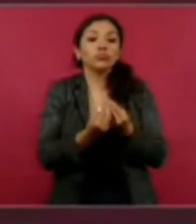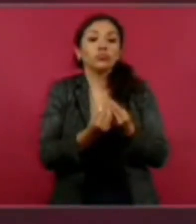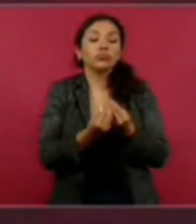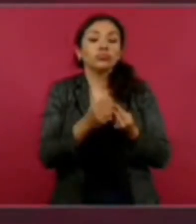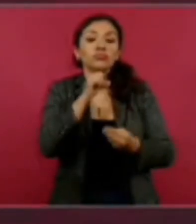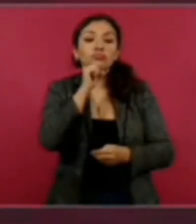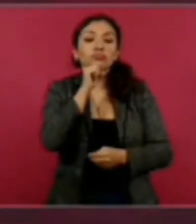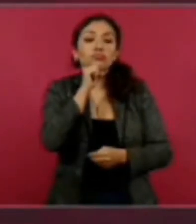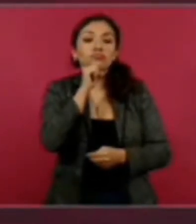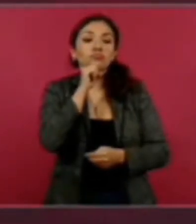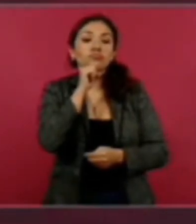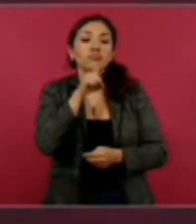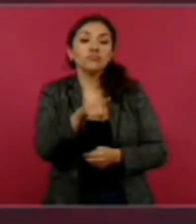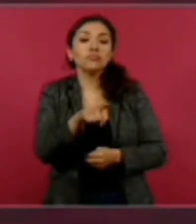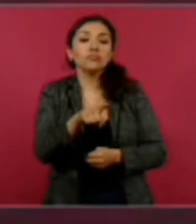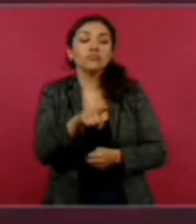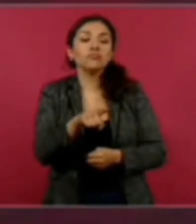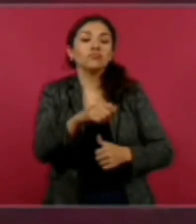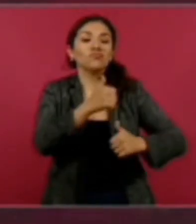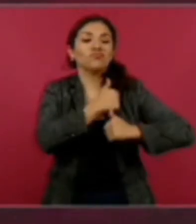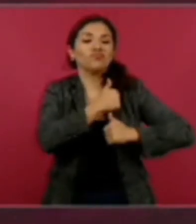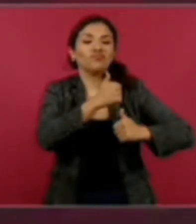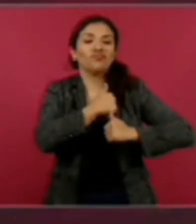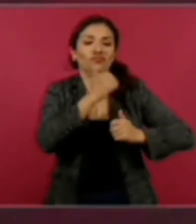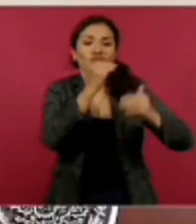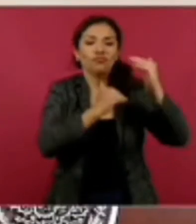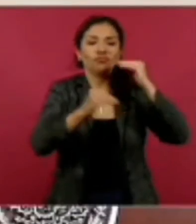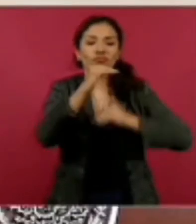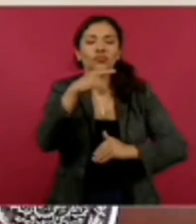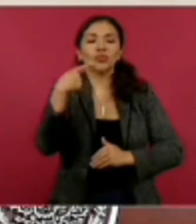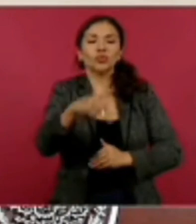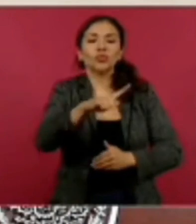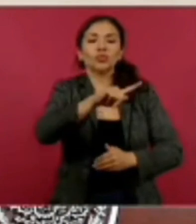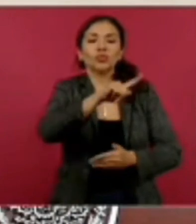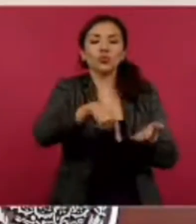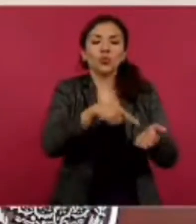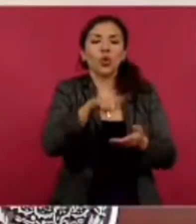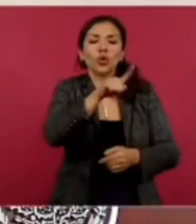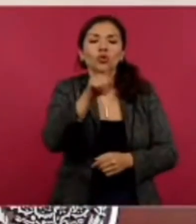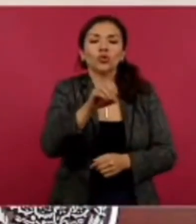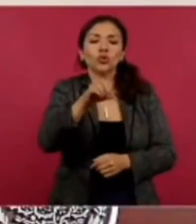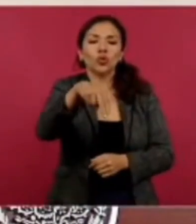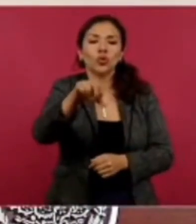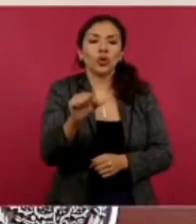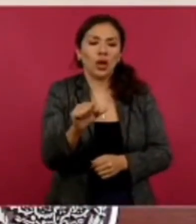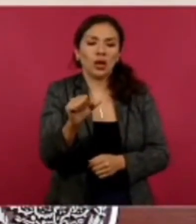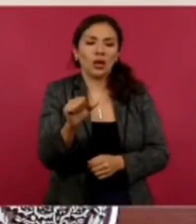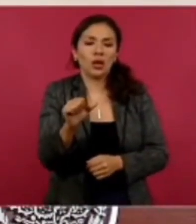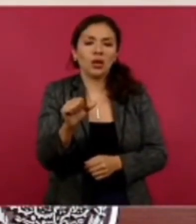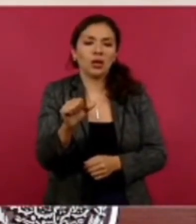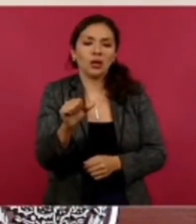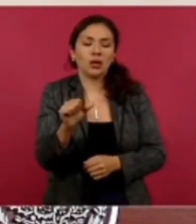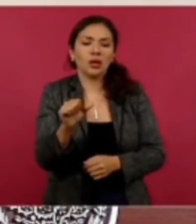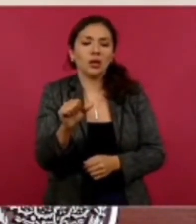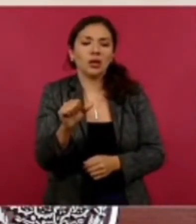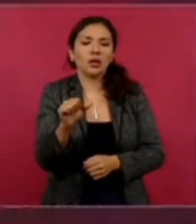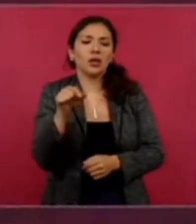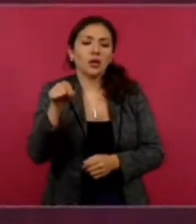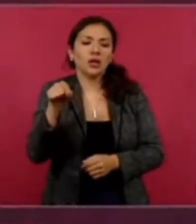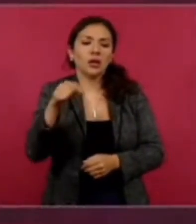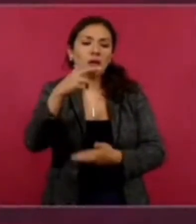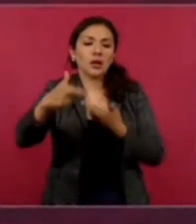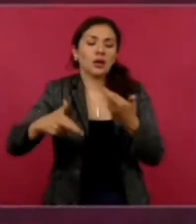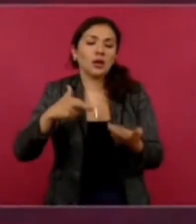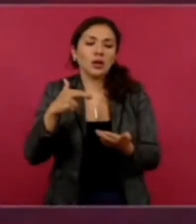los comandantes de zona, comandante de la región,